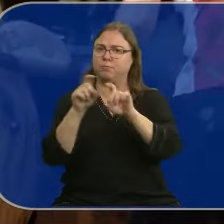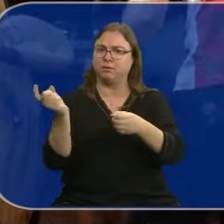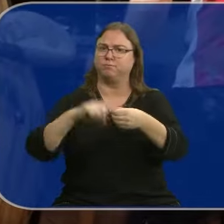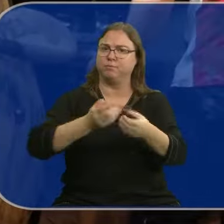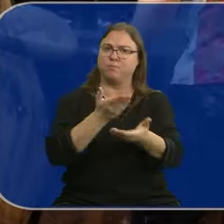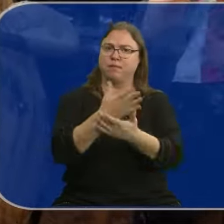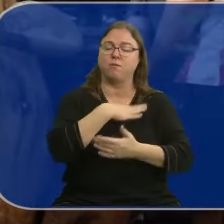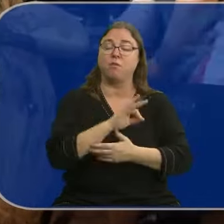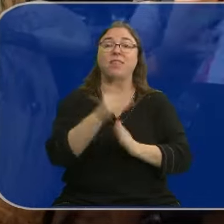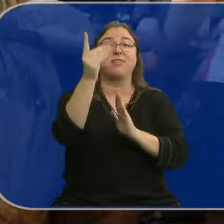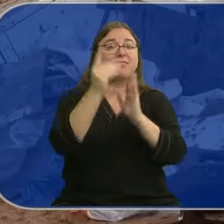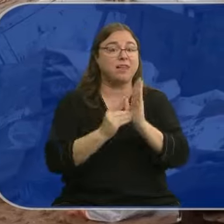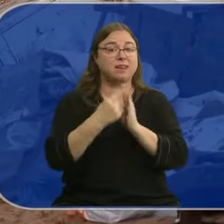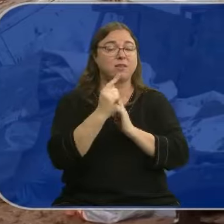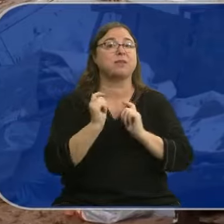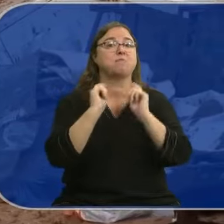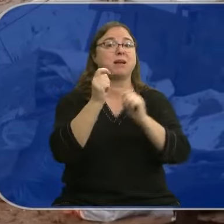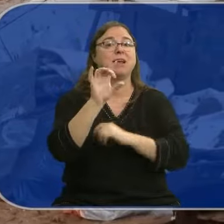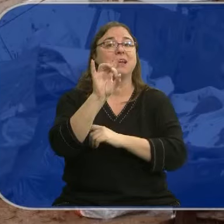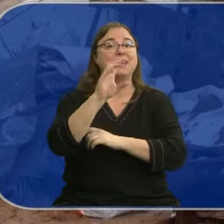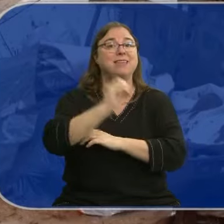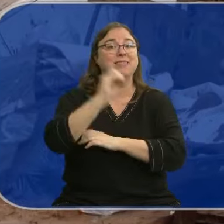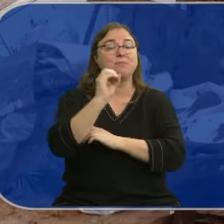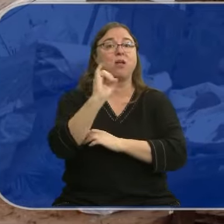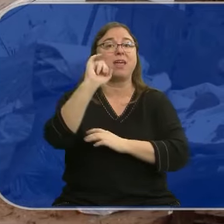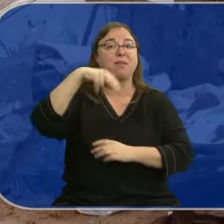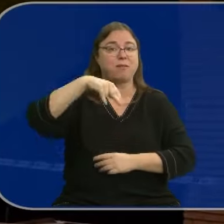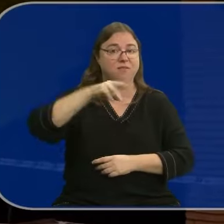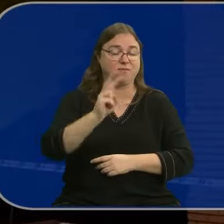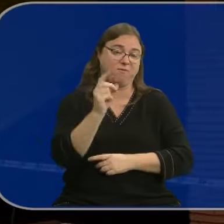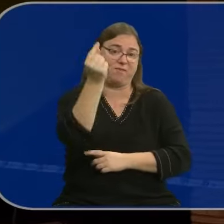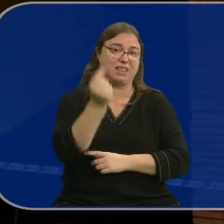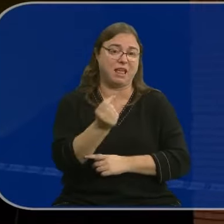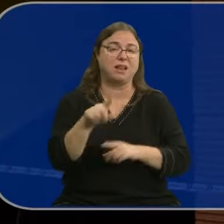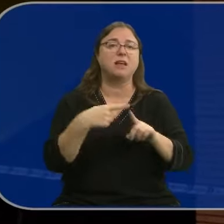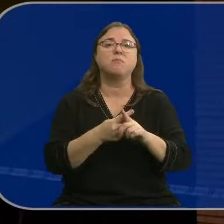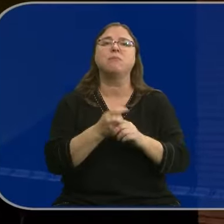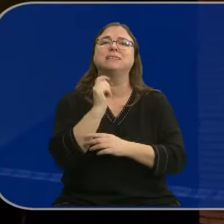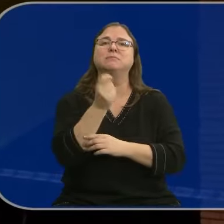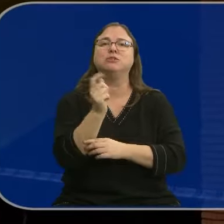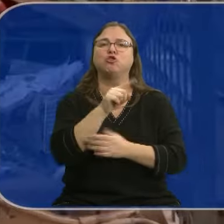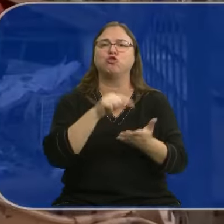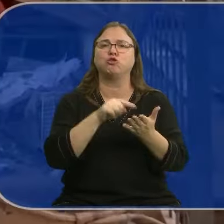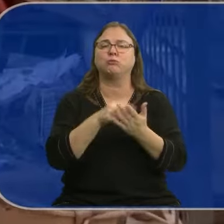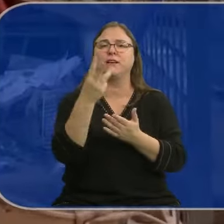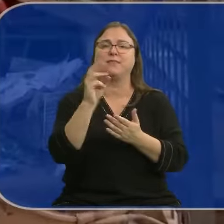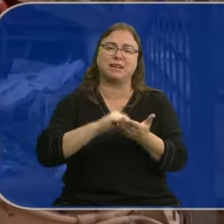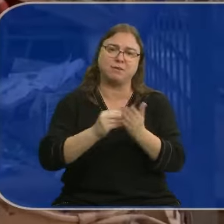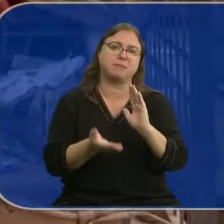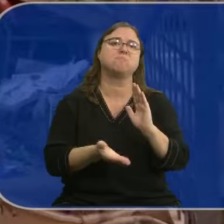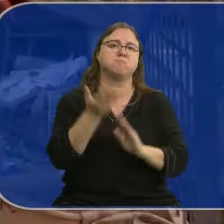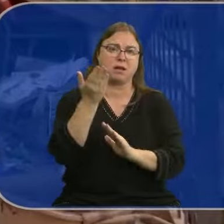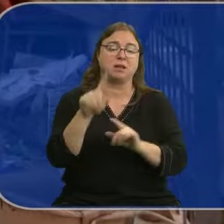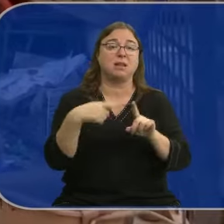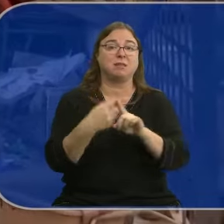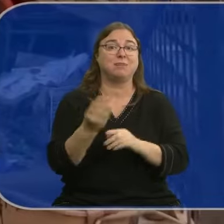El decreto también contempla un aumento del 15% del ingreso mínimo vital y de las pensiones no contributivas durante tres meses. Y la creación de la